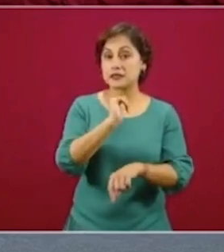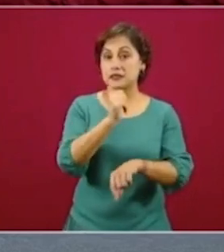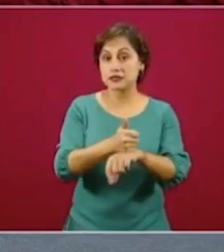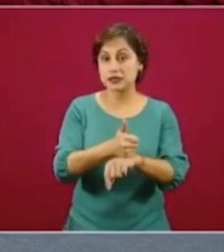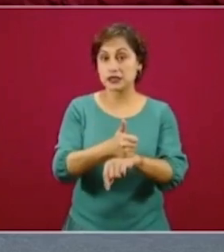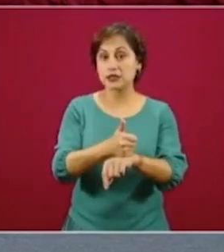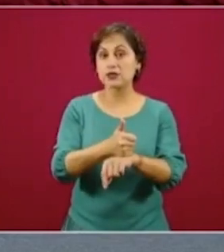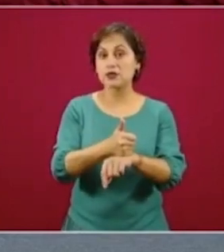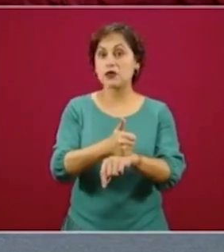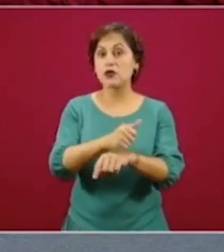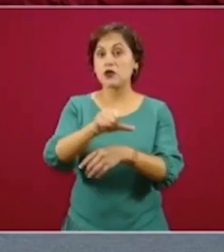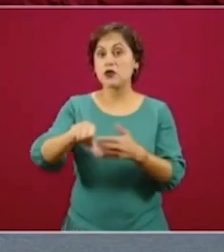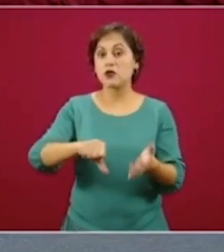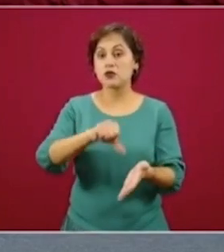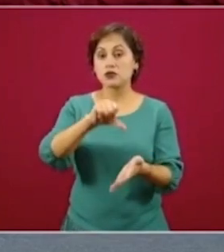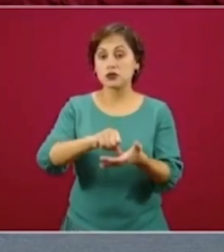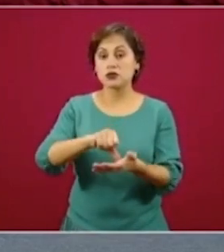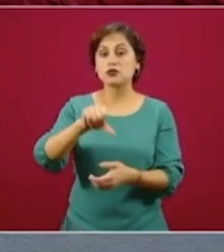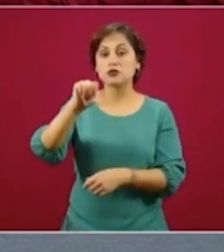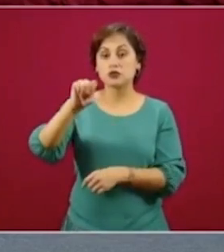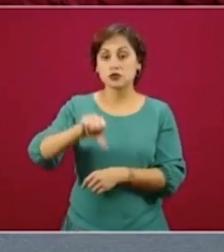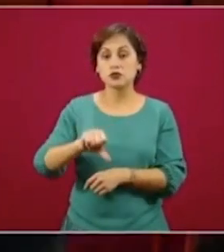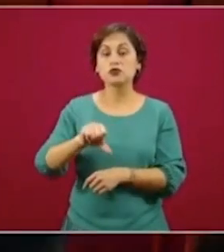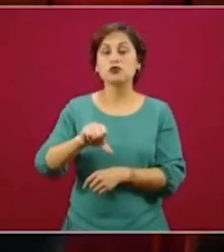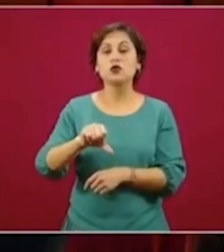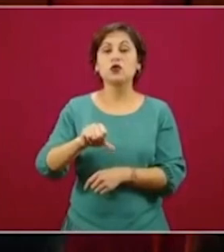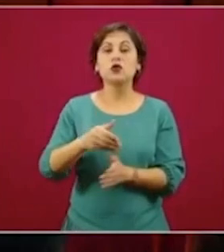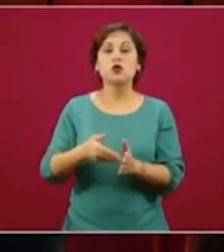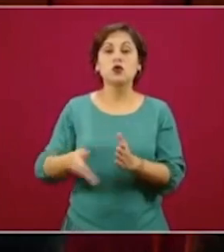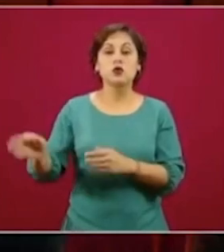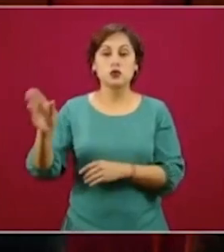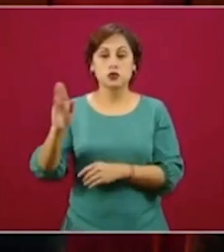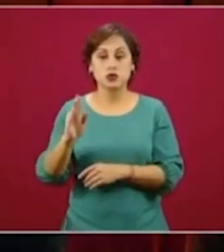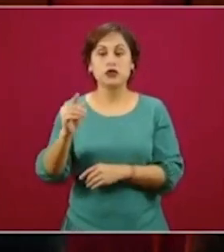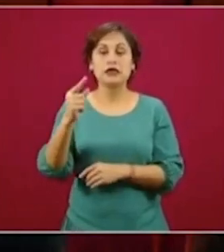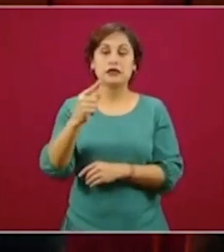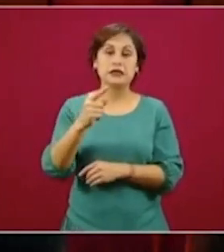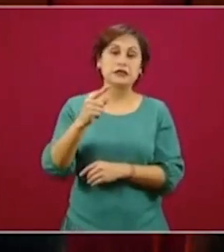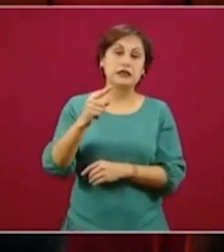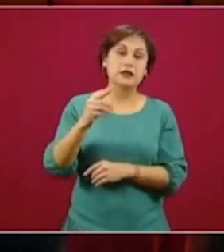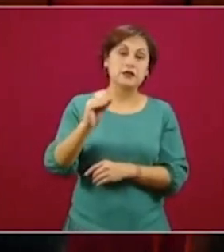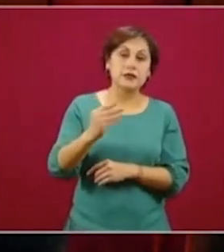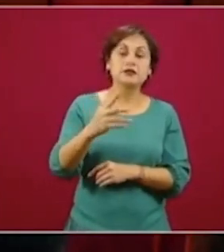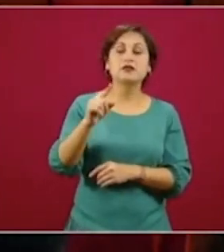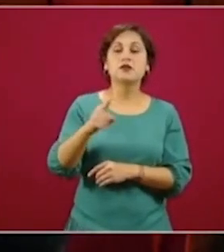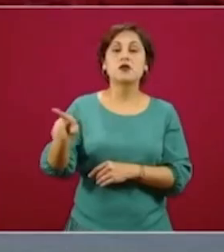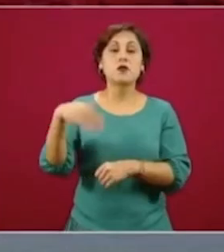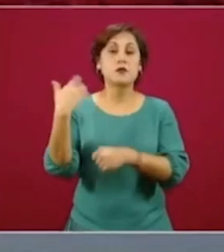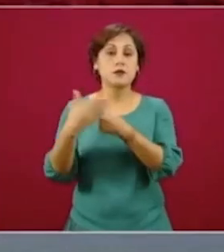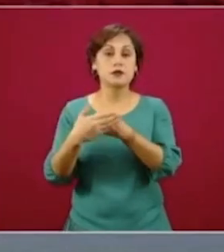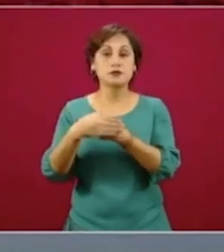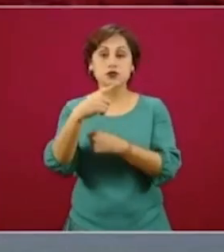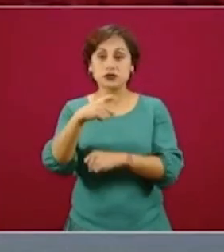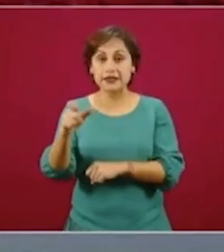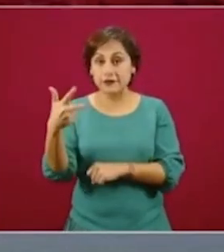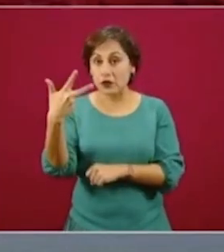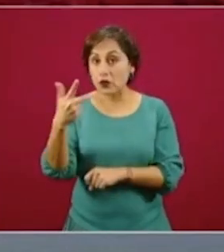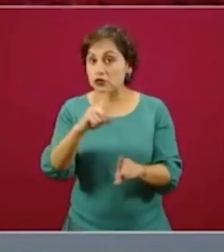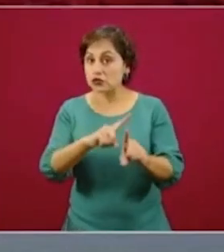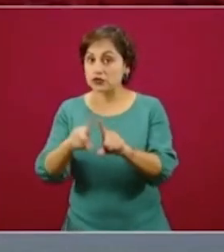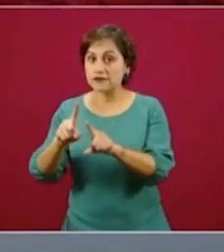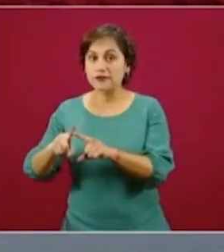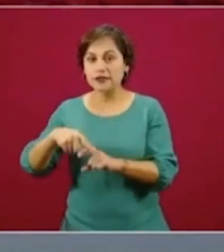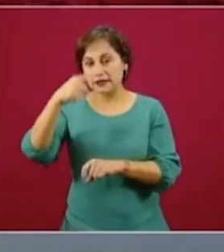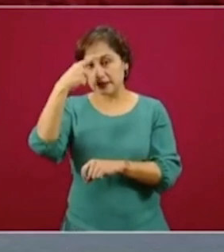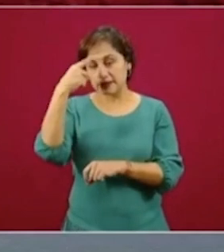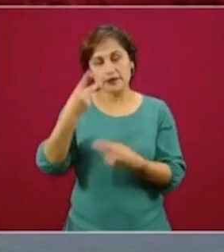amanecimos con 100 centros funcionando y posiblemente mañana amanezcamos con 108 centros funcionando, lo cual nos hace llegar más directamente